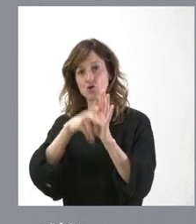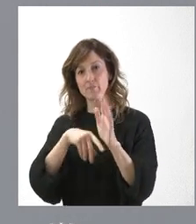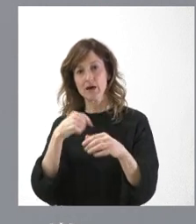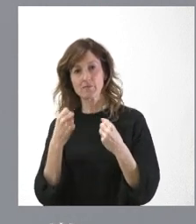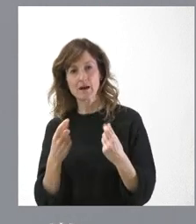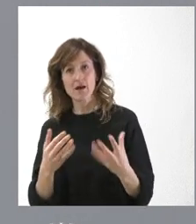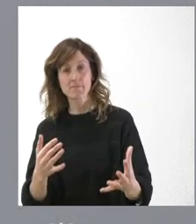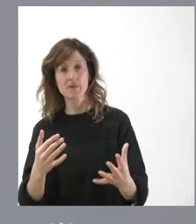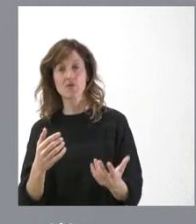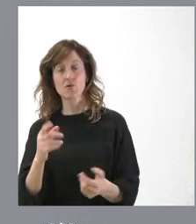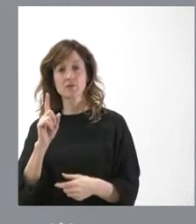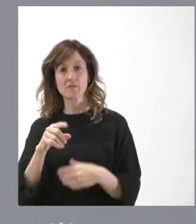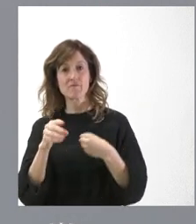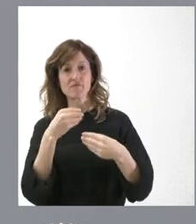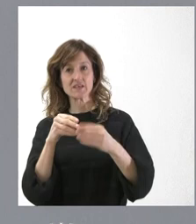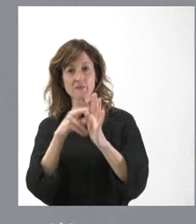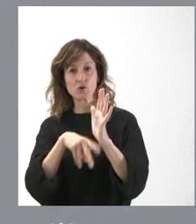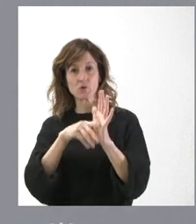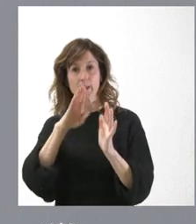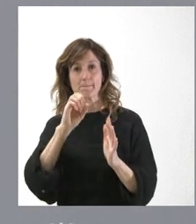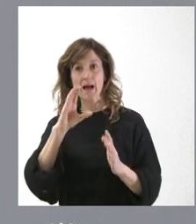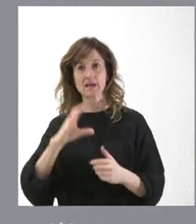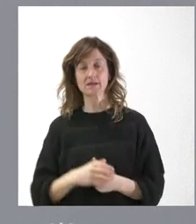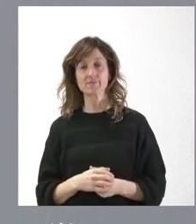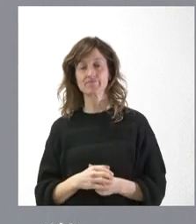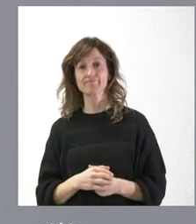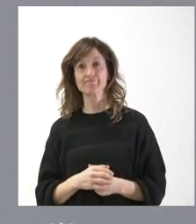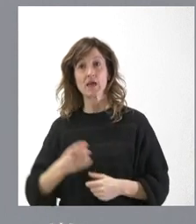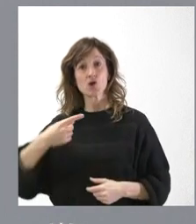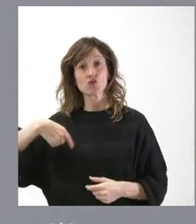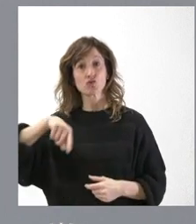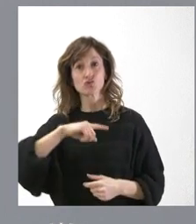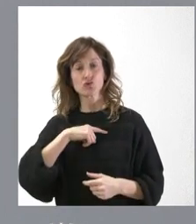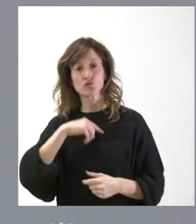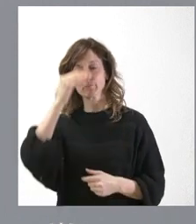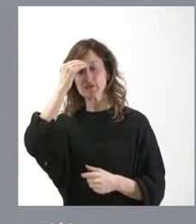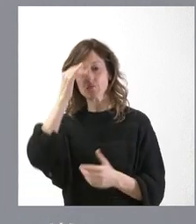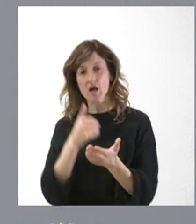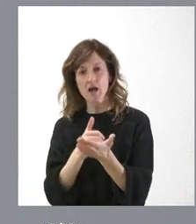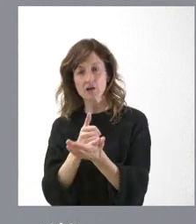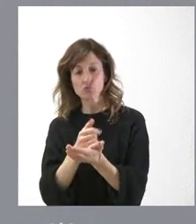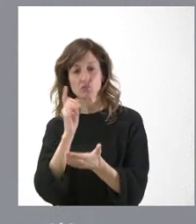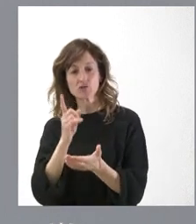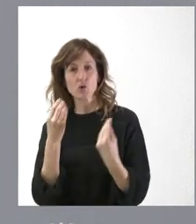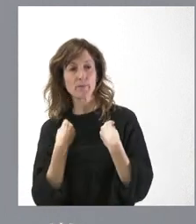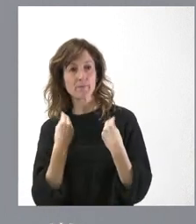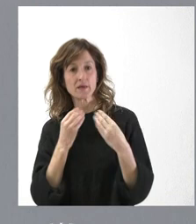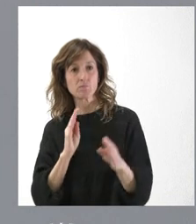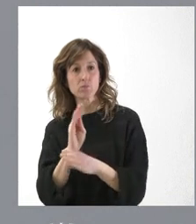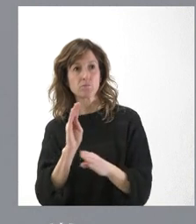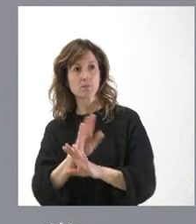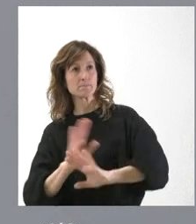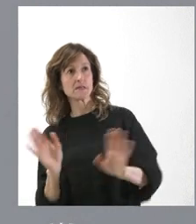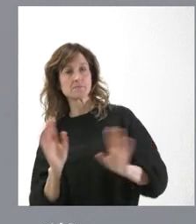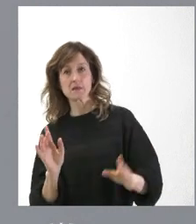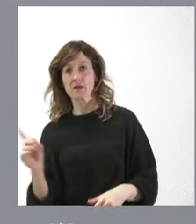en flexibilizar la normativa de la PAC. Nosotros no creemos que la agricultura tenga que vivir solamente de subvenciones. Tampoco ellos